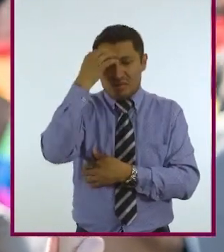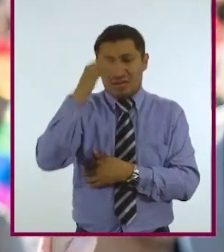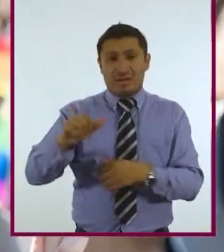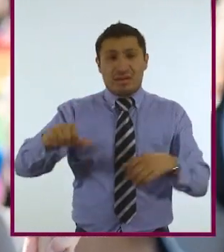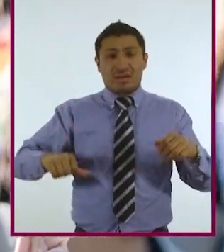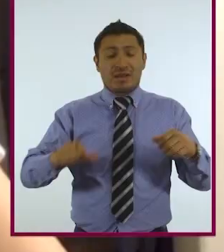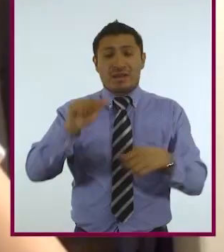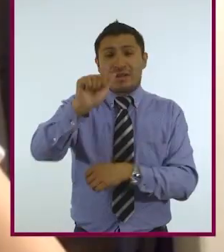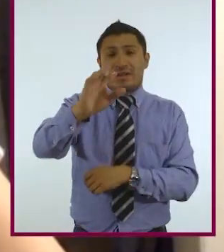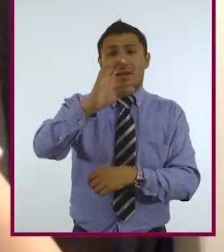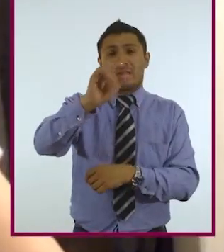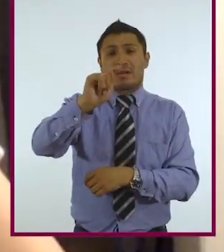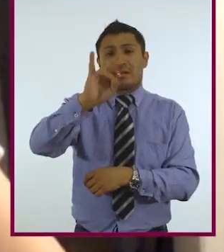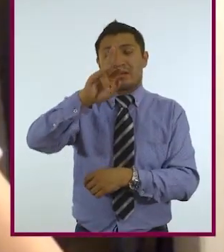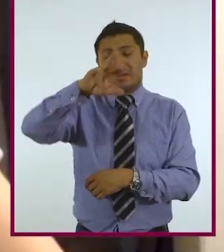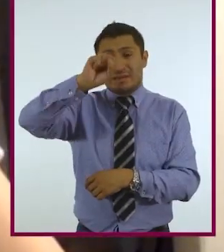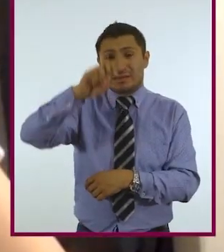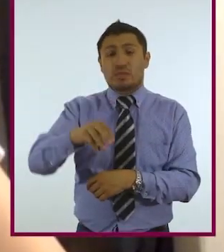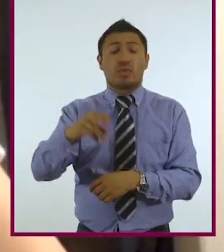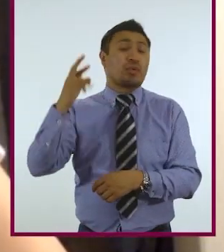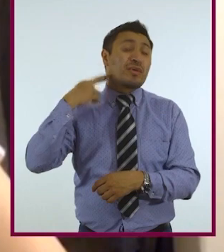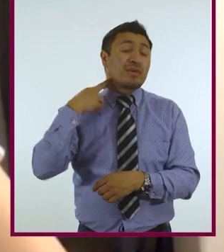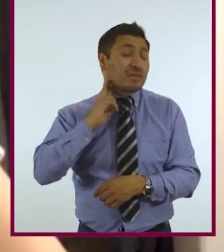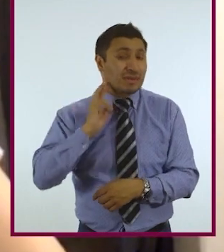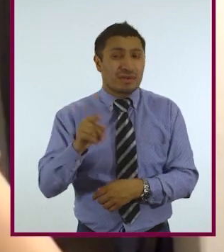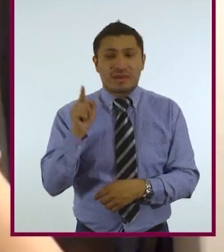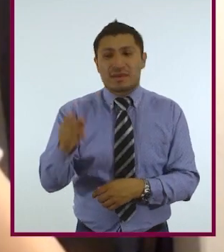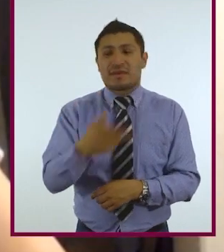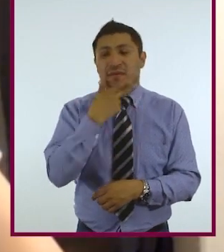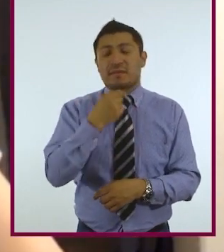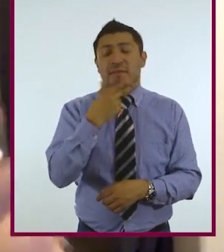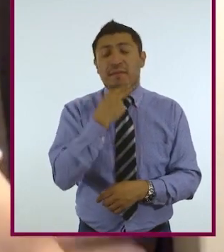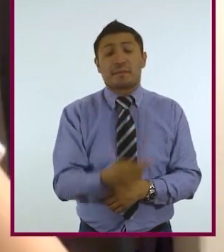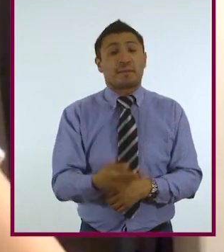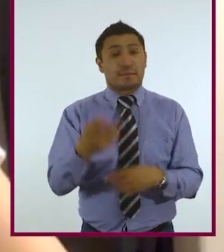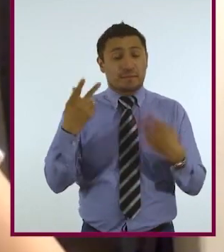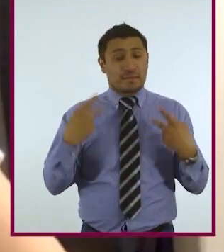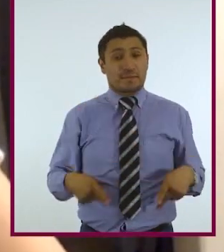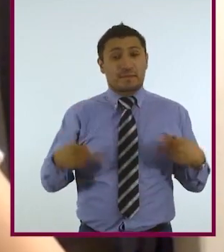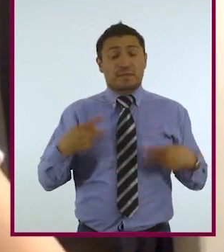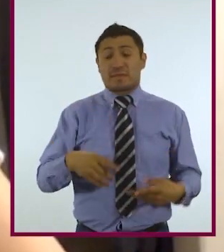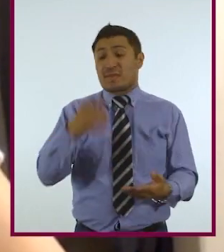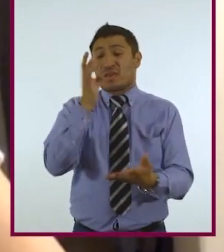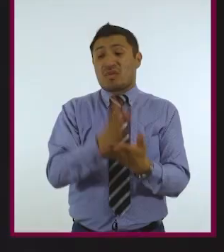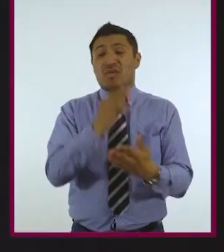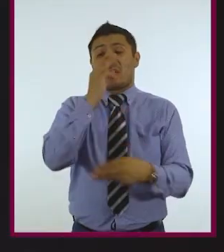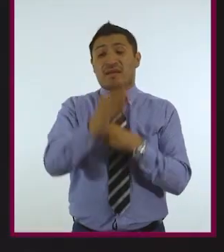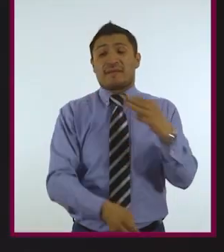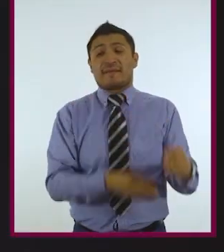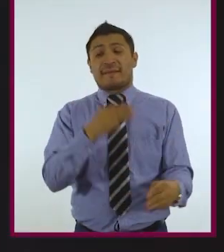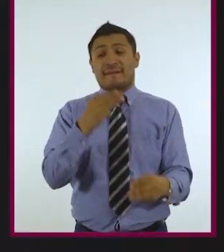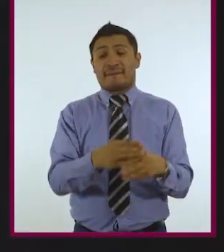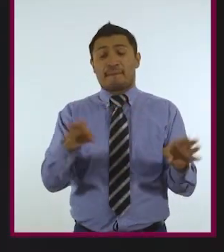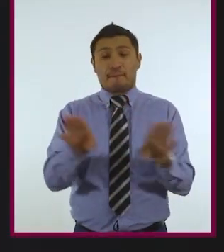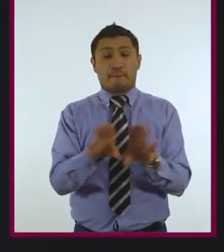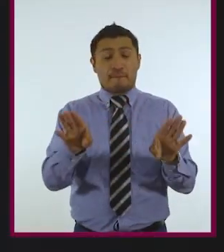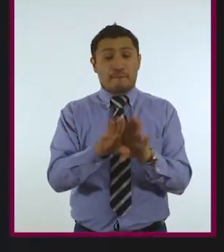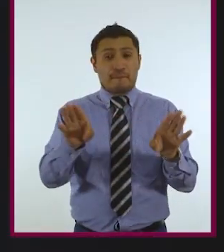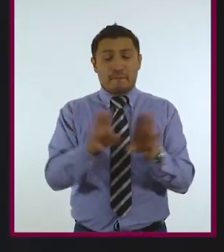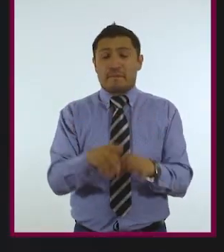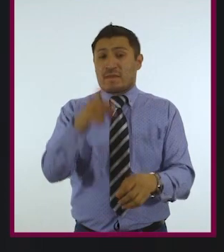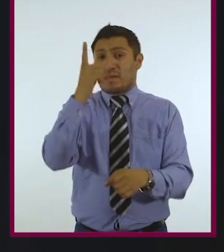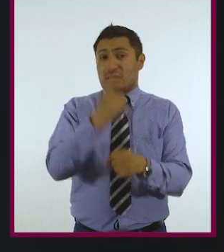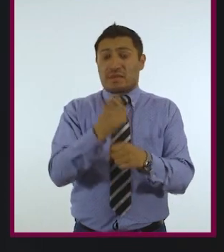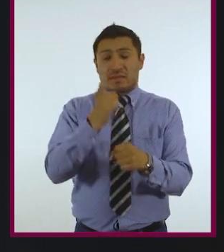cyborg? Neil Harbison y Moon Ribas son dos personas únicas en el mundo. Se declaran como las